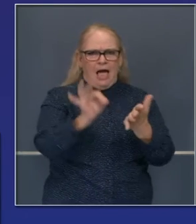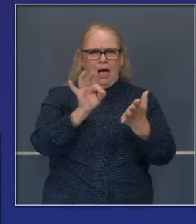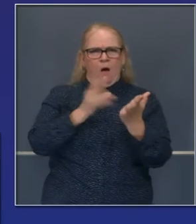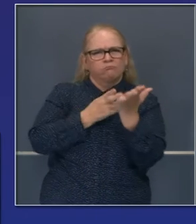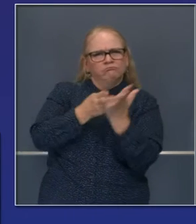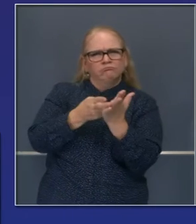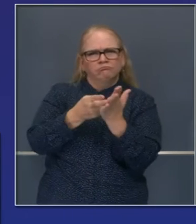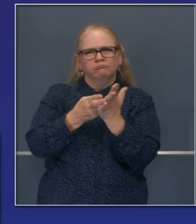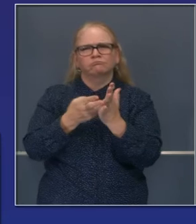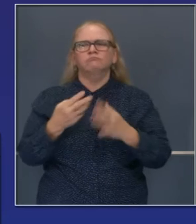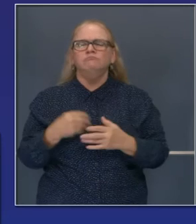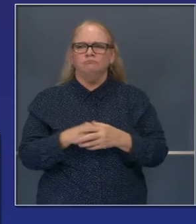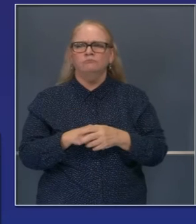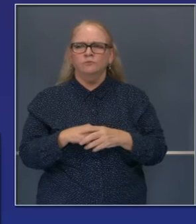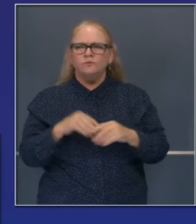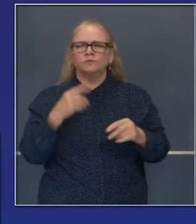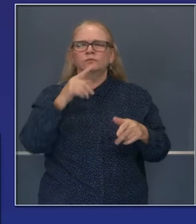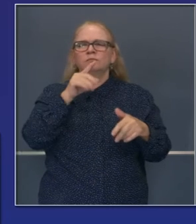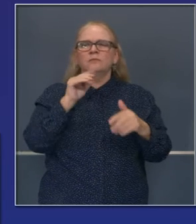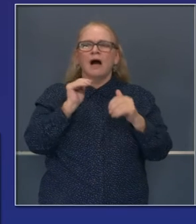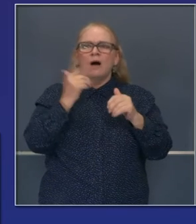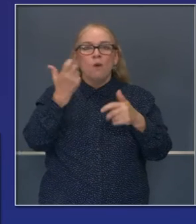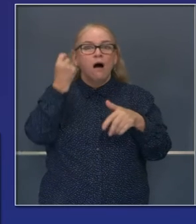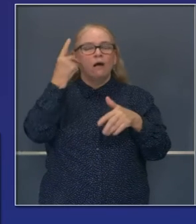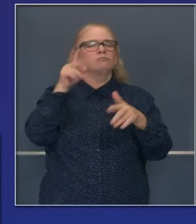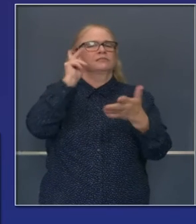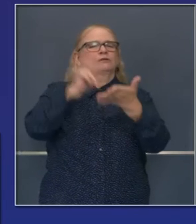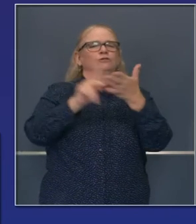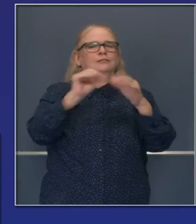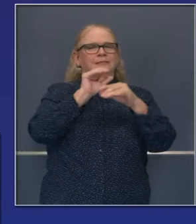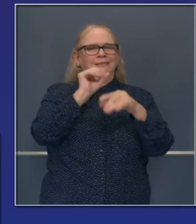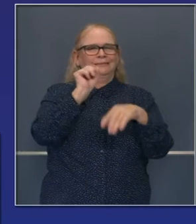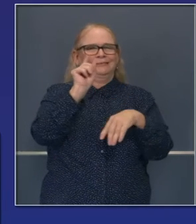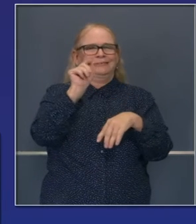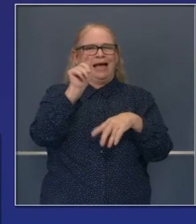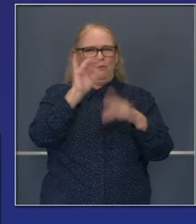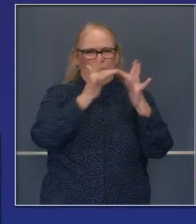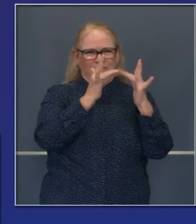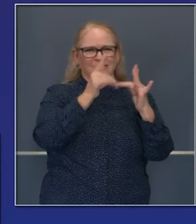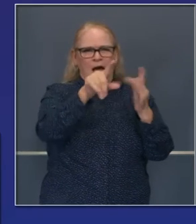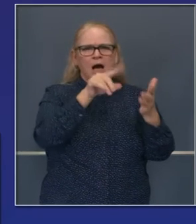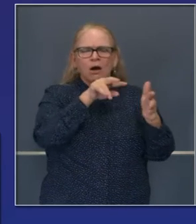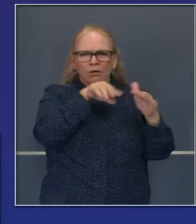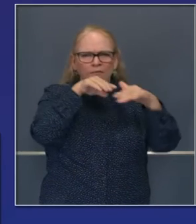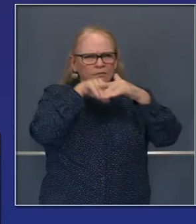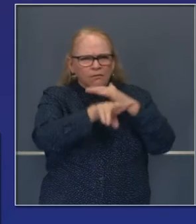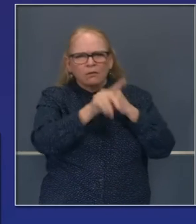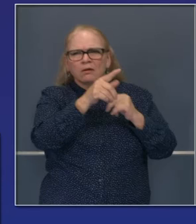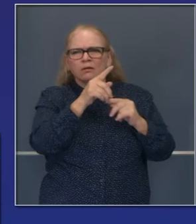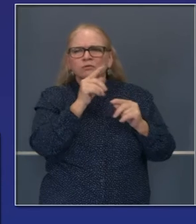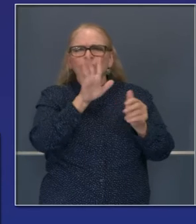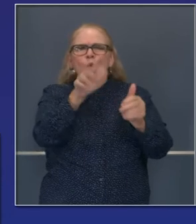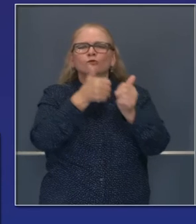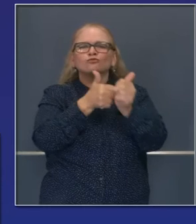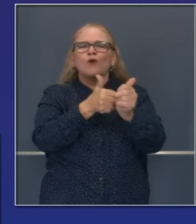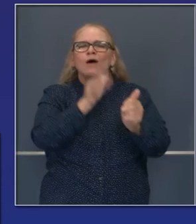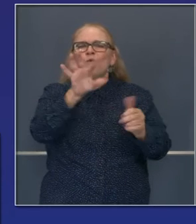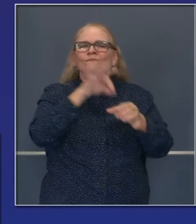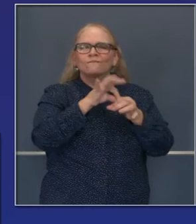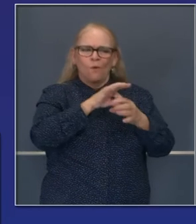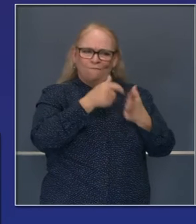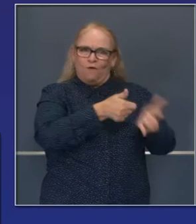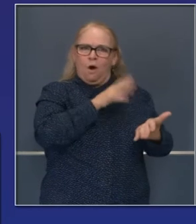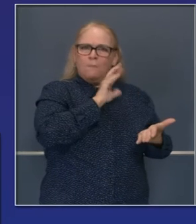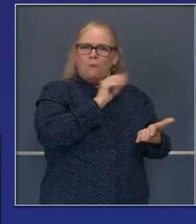de Estado. O como siempre, podrán ver ustedes en algunos de los sitios web del estado, incluyendo covid.19